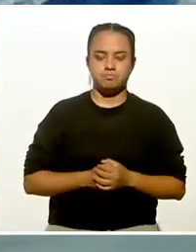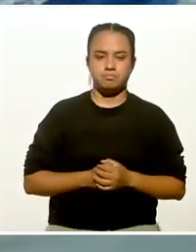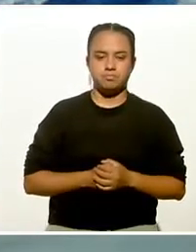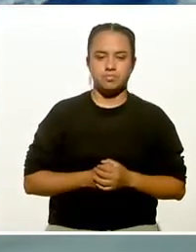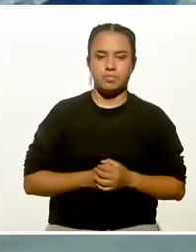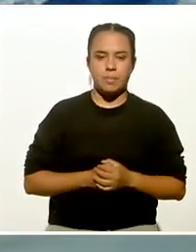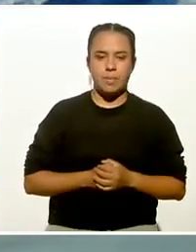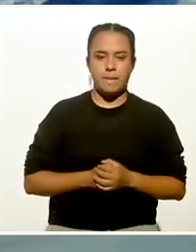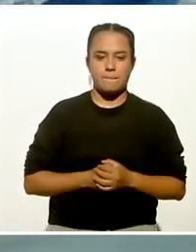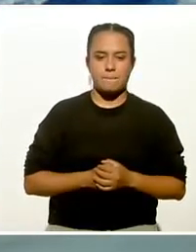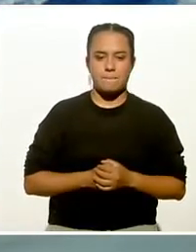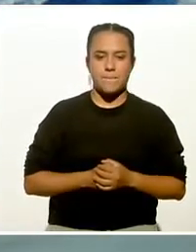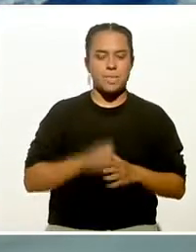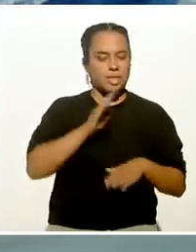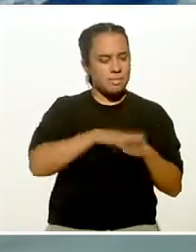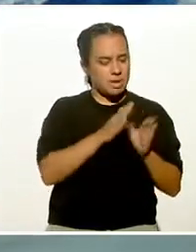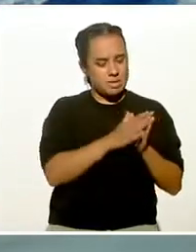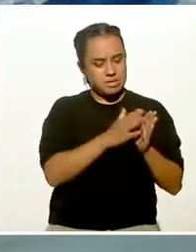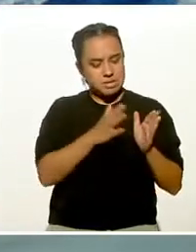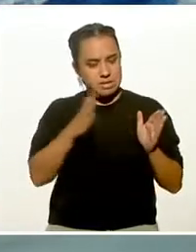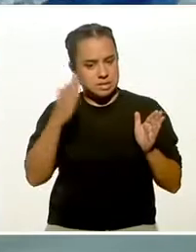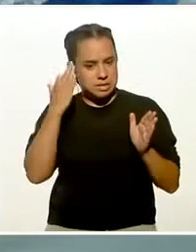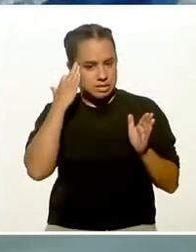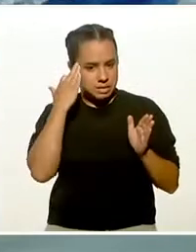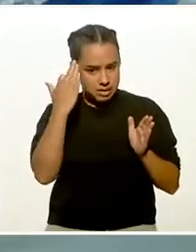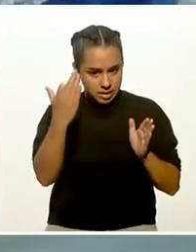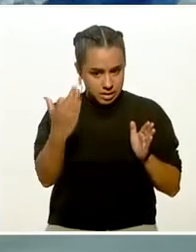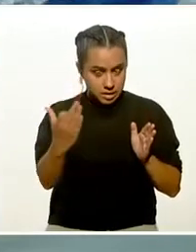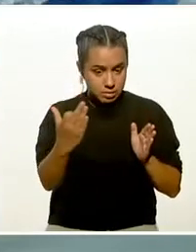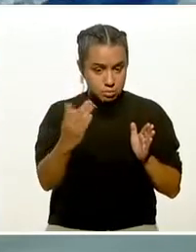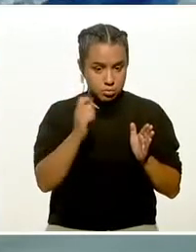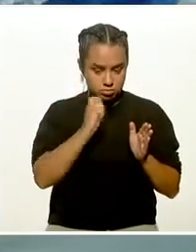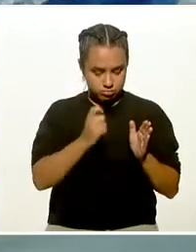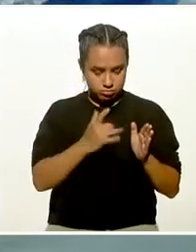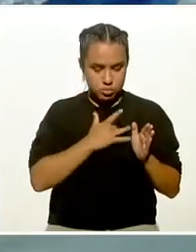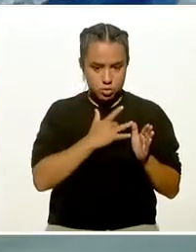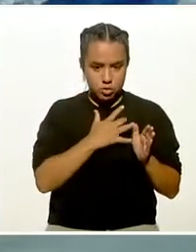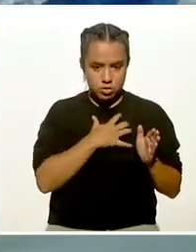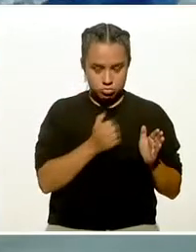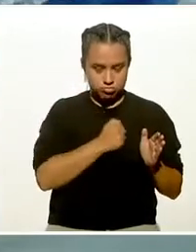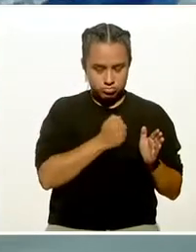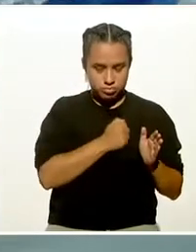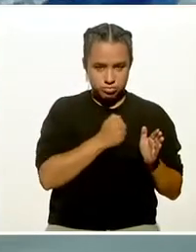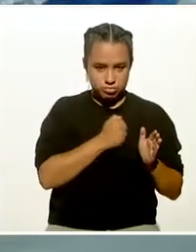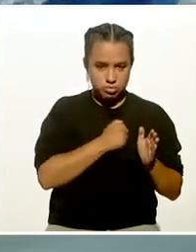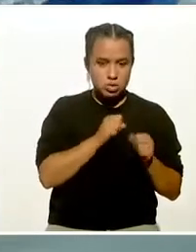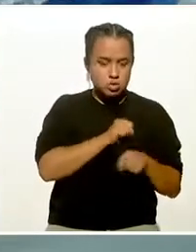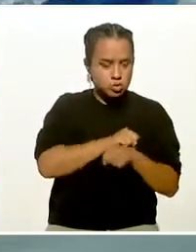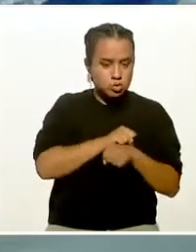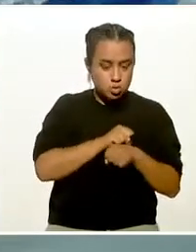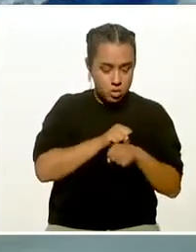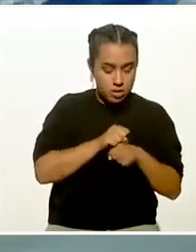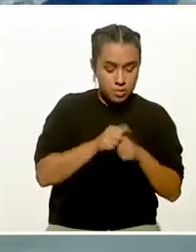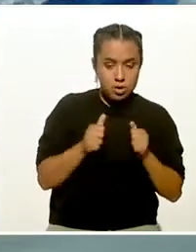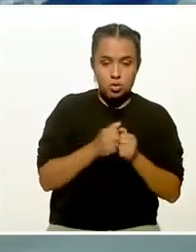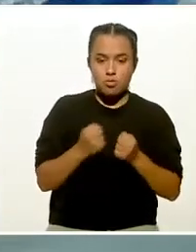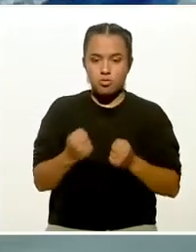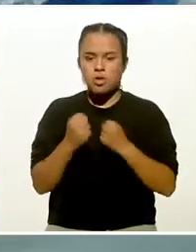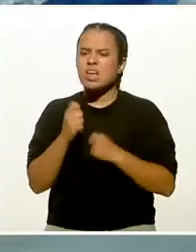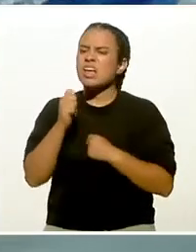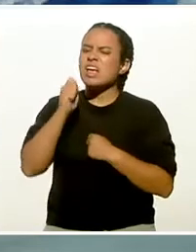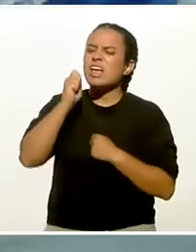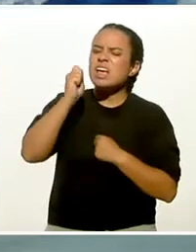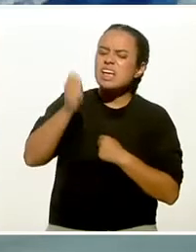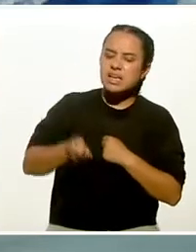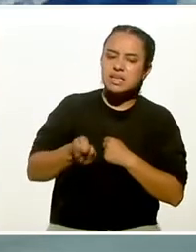de manera prolongada con un gasto cardíaco moderado a intenso. ¿Qué es prolongado y qué es gasto